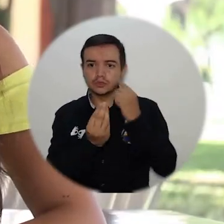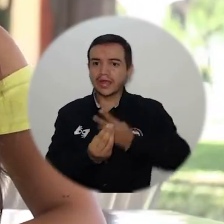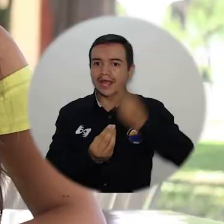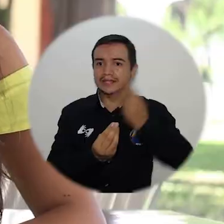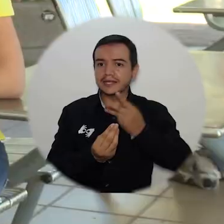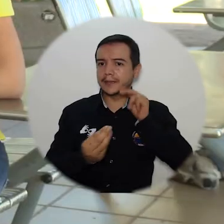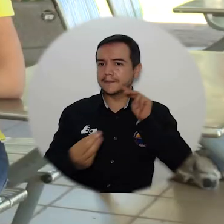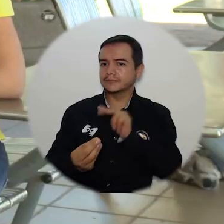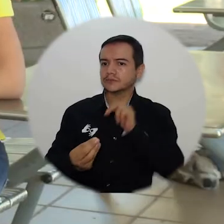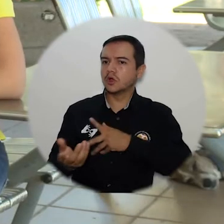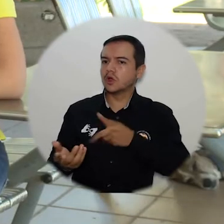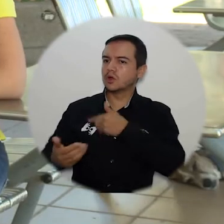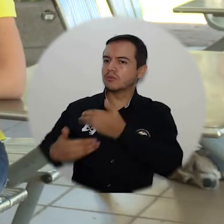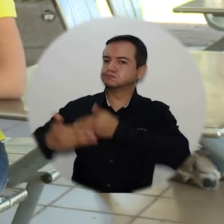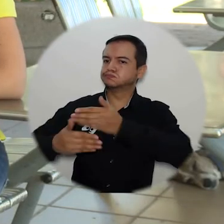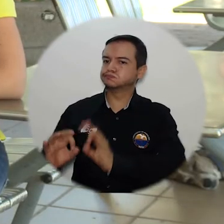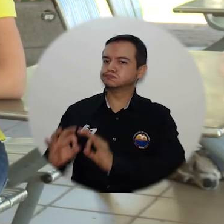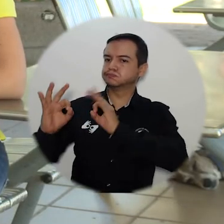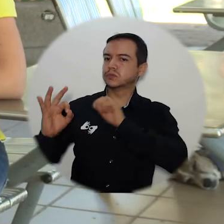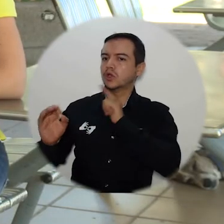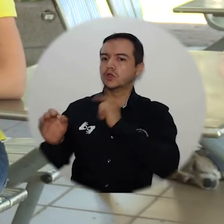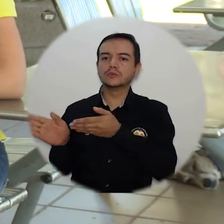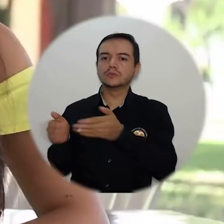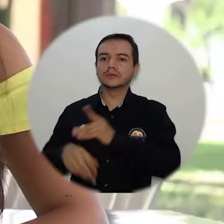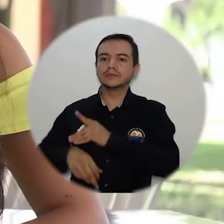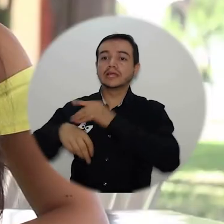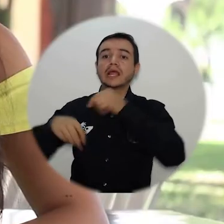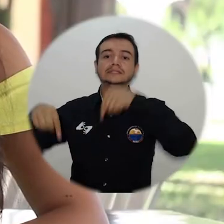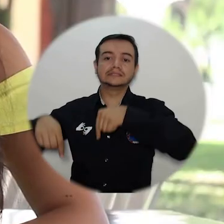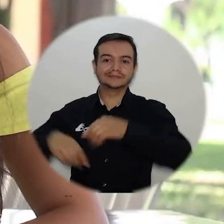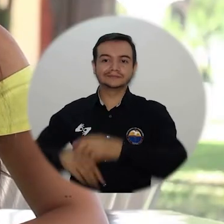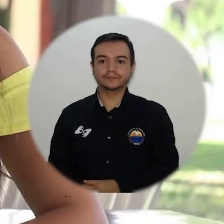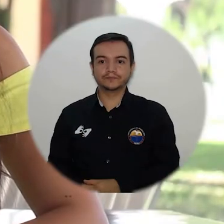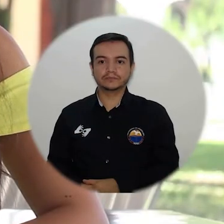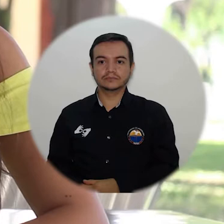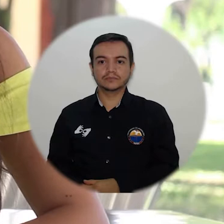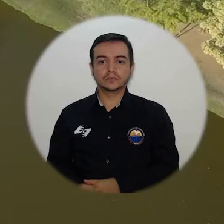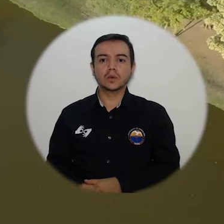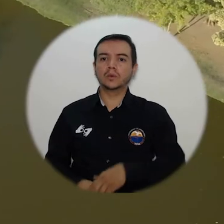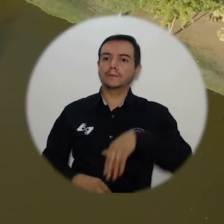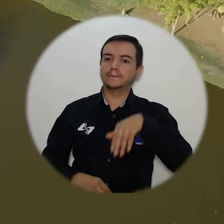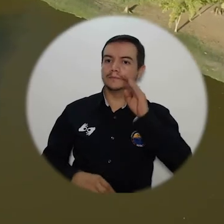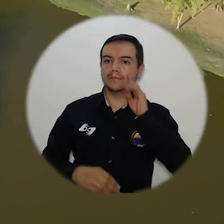con varias reuniones en la que el objetivo fue evaluar las condiciones de calidad del programa de medicina de la Alma Mater.